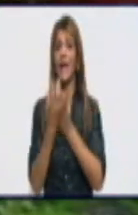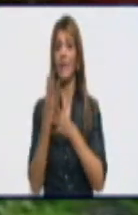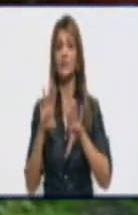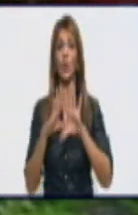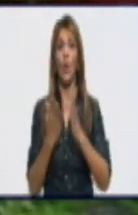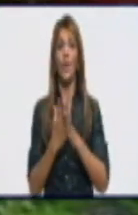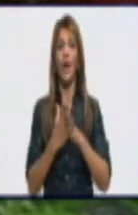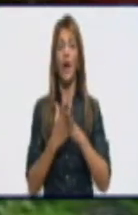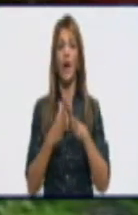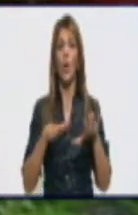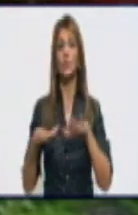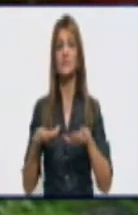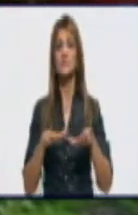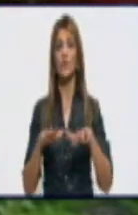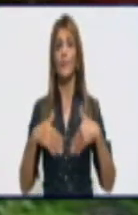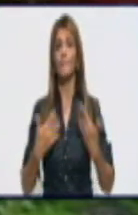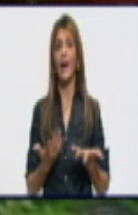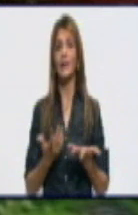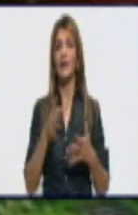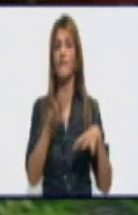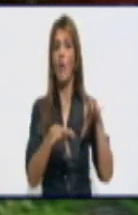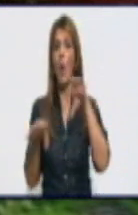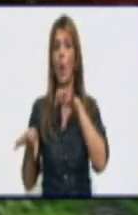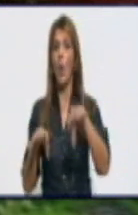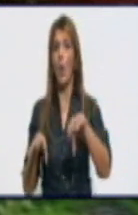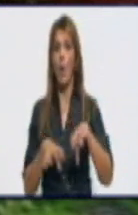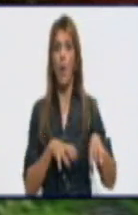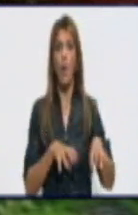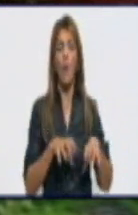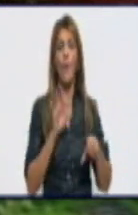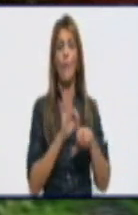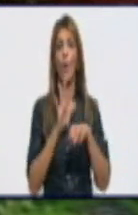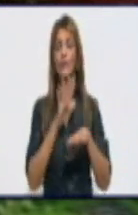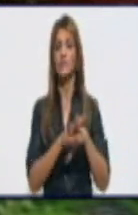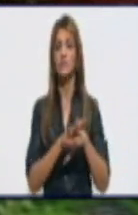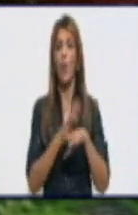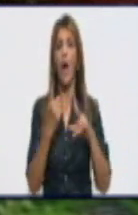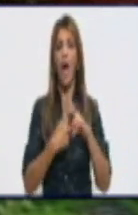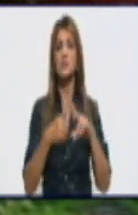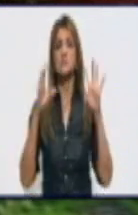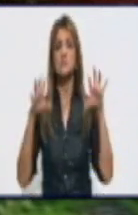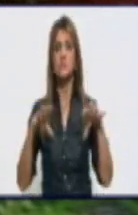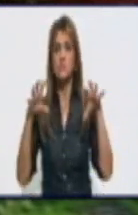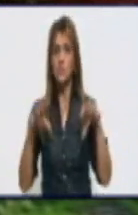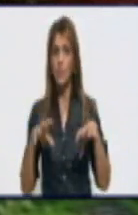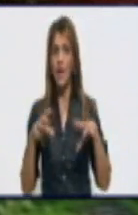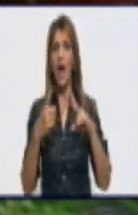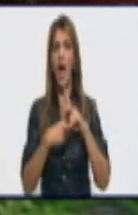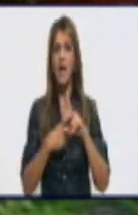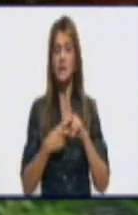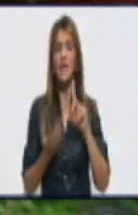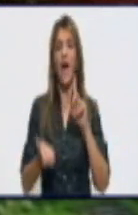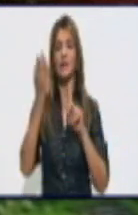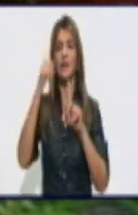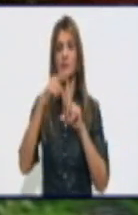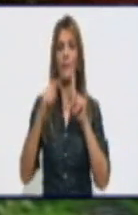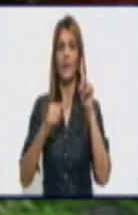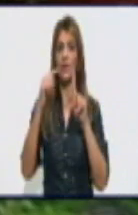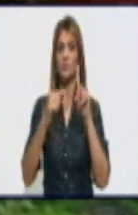aparezcan focos del mosquito Aedes aegypti. Hay lluvia, hay altas temperaturas, sol fuerte,